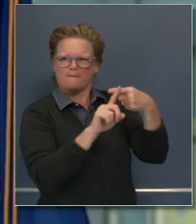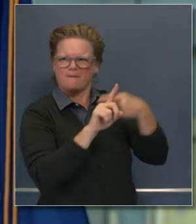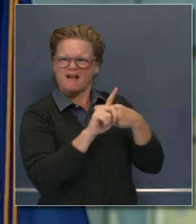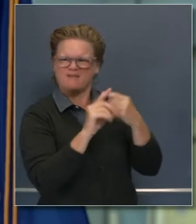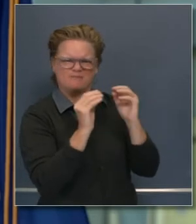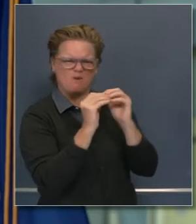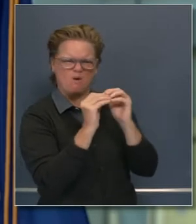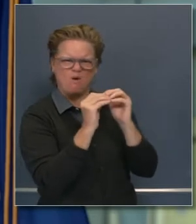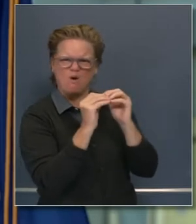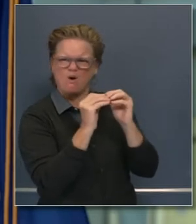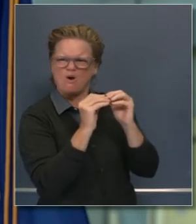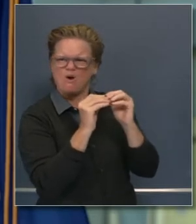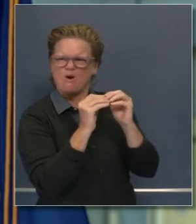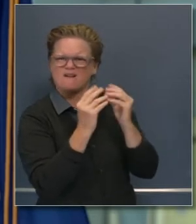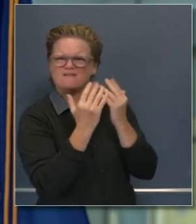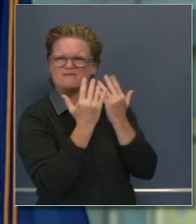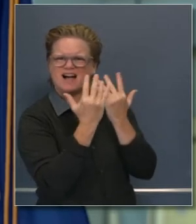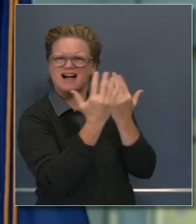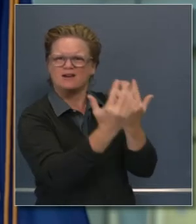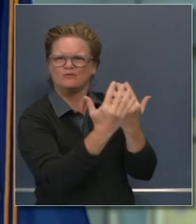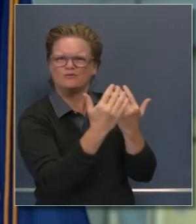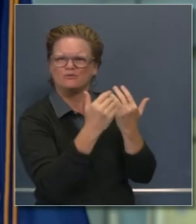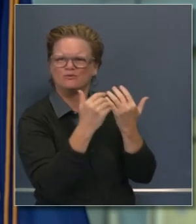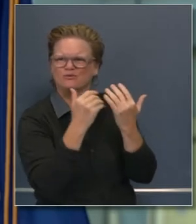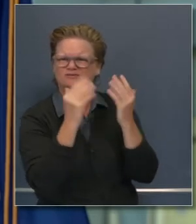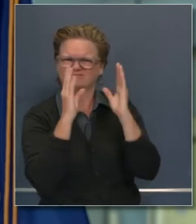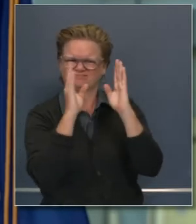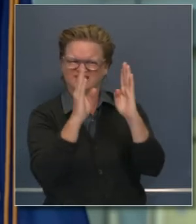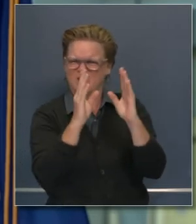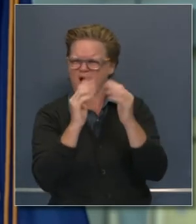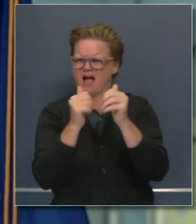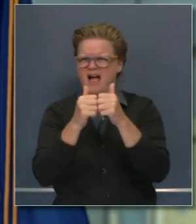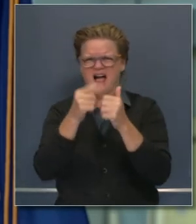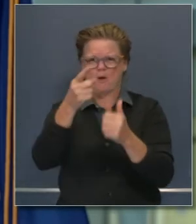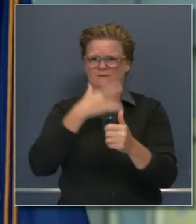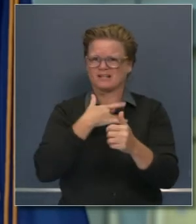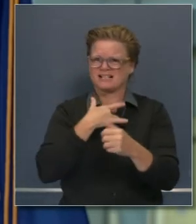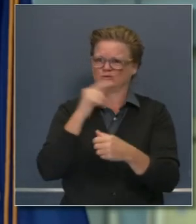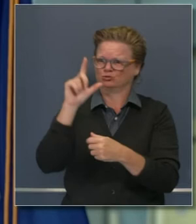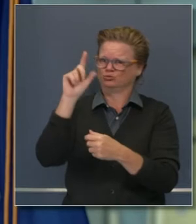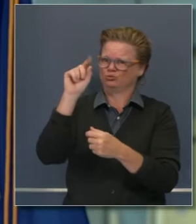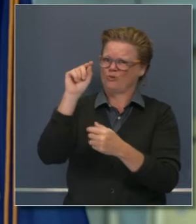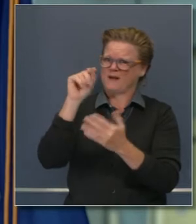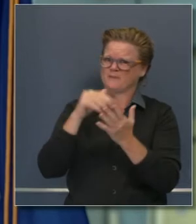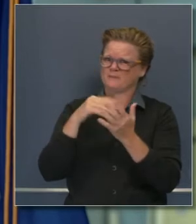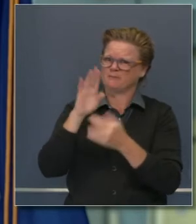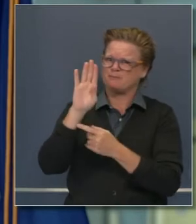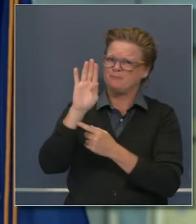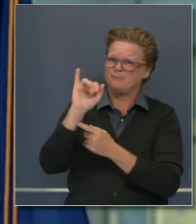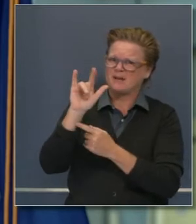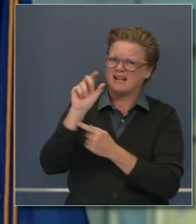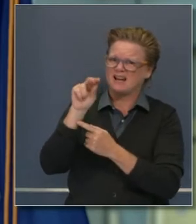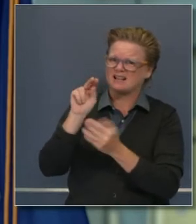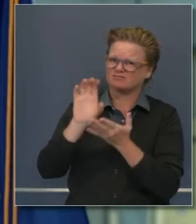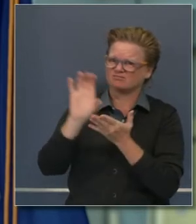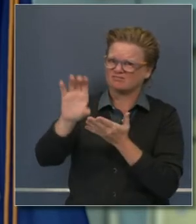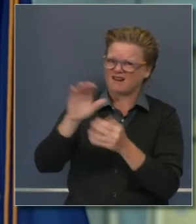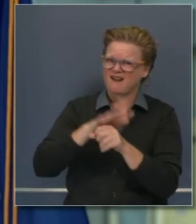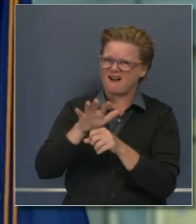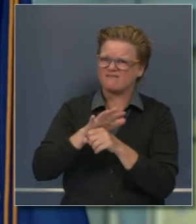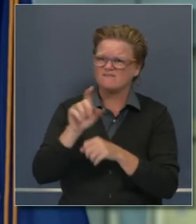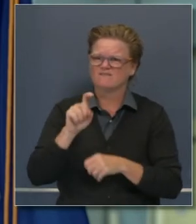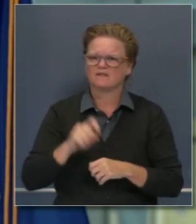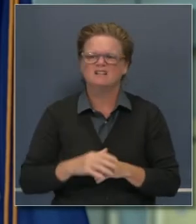promover ese fondo o hay esfuerzo entre los legisladores para hacerlo? De momento no. En el último año hemos